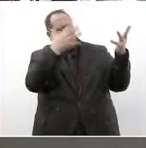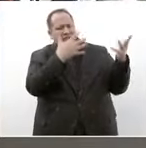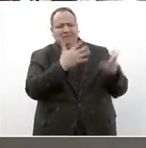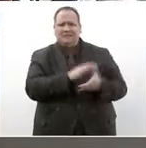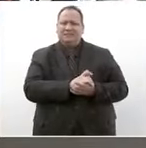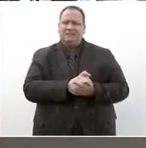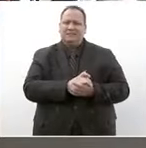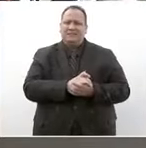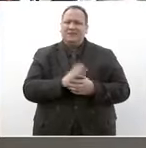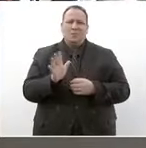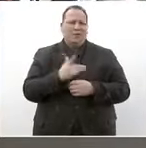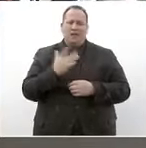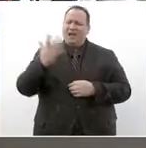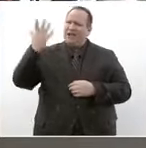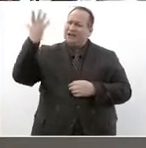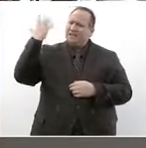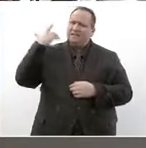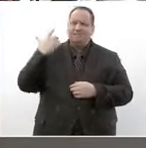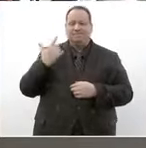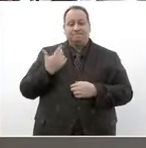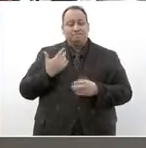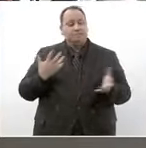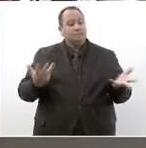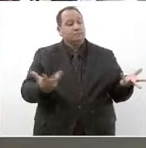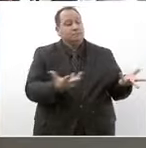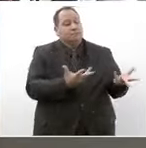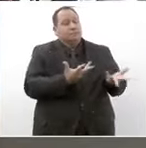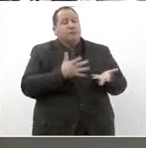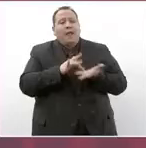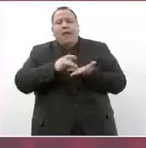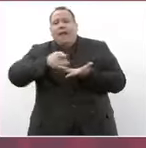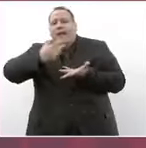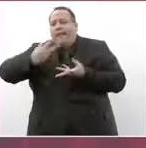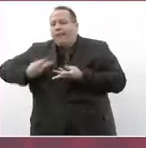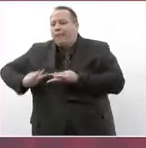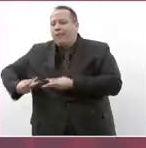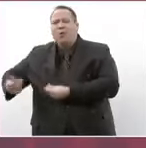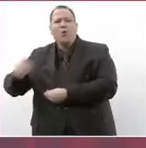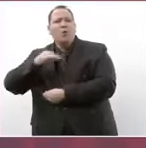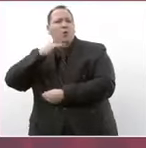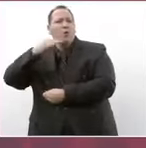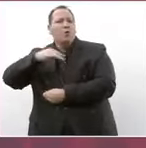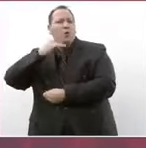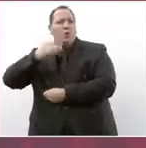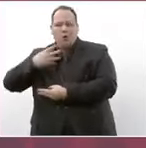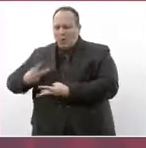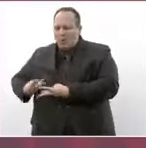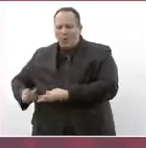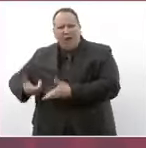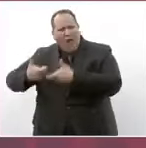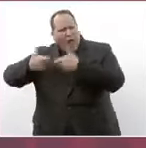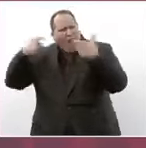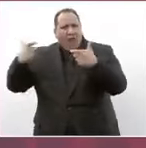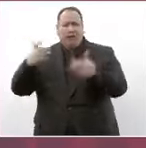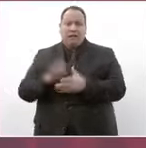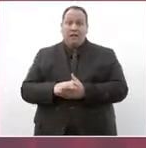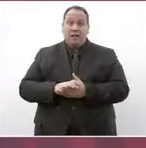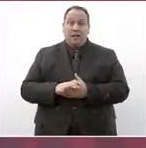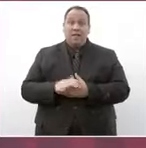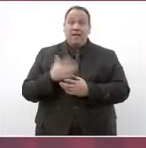gran tranza una gran corrupción diez